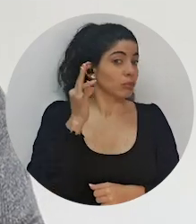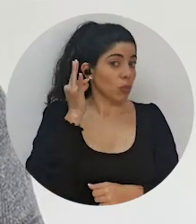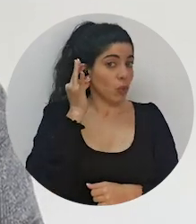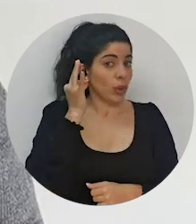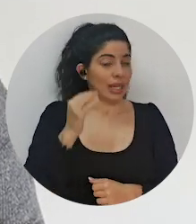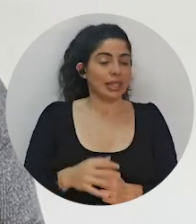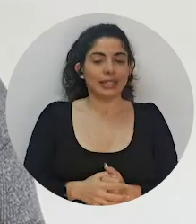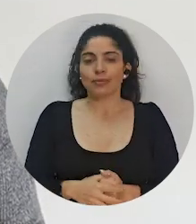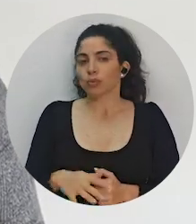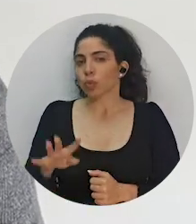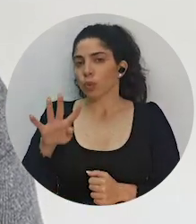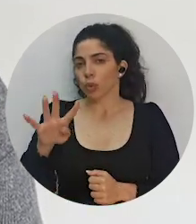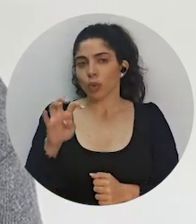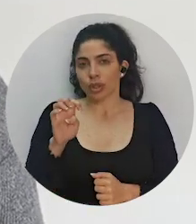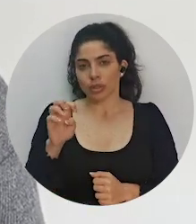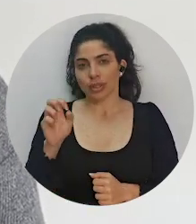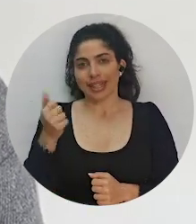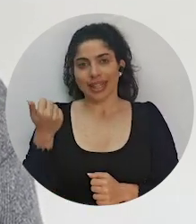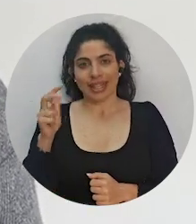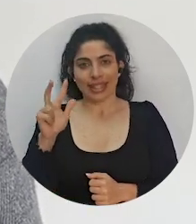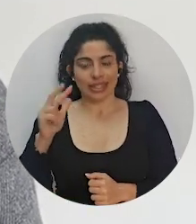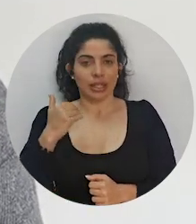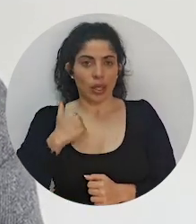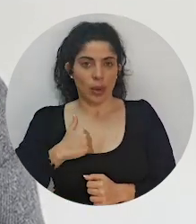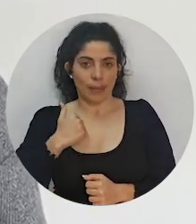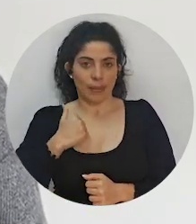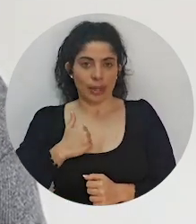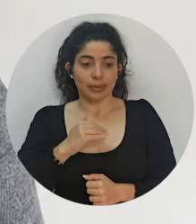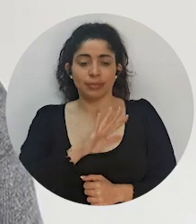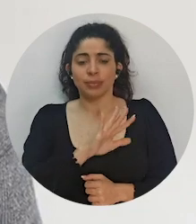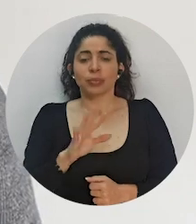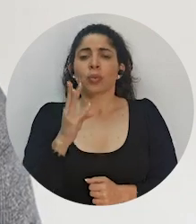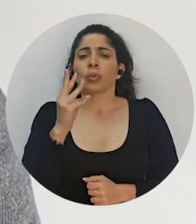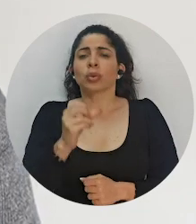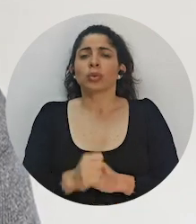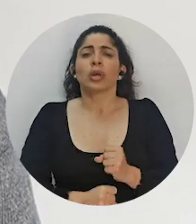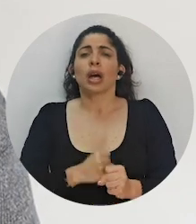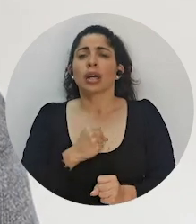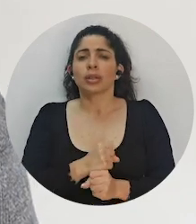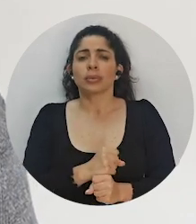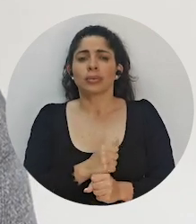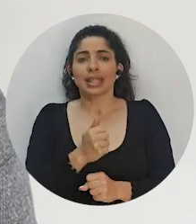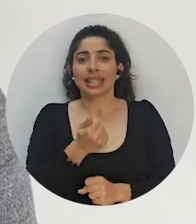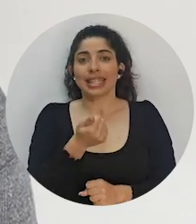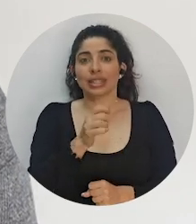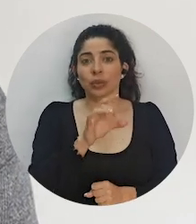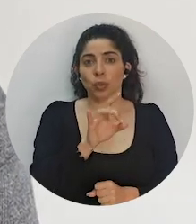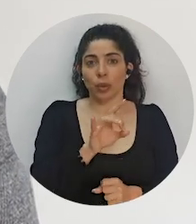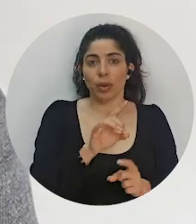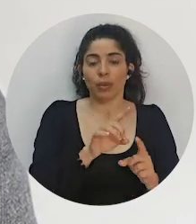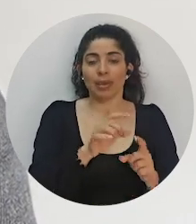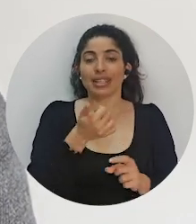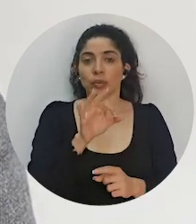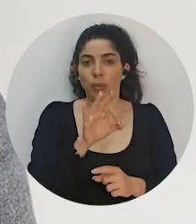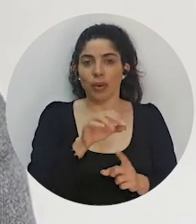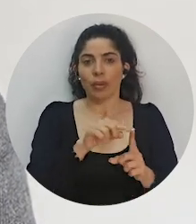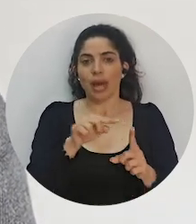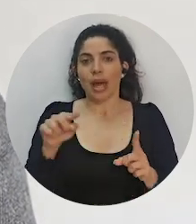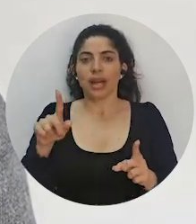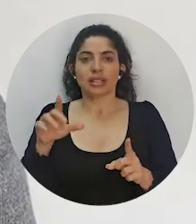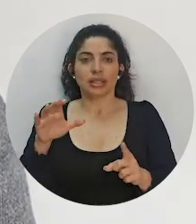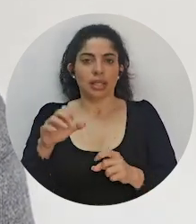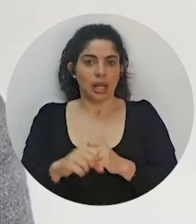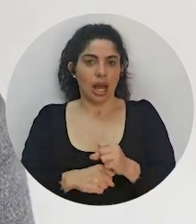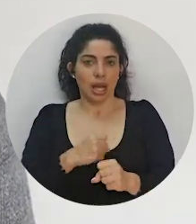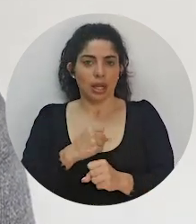mujeres y 413 hombres, con un rango de edad que va de los 19 a los 100 años.